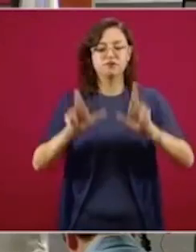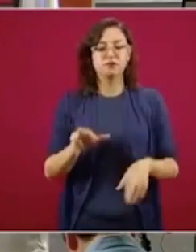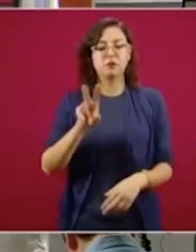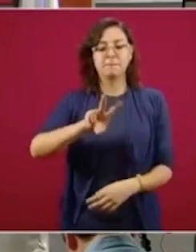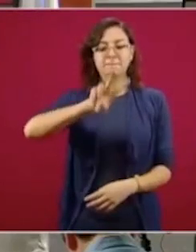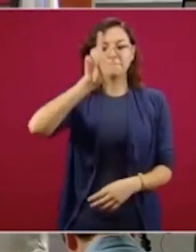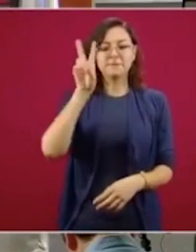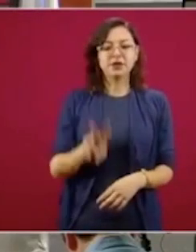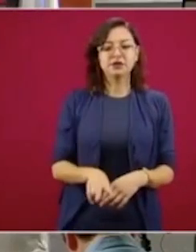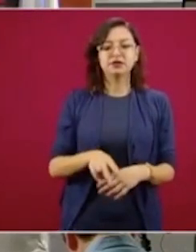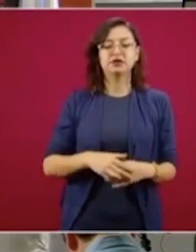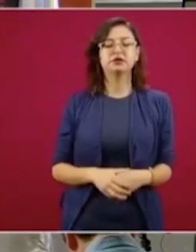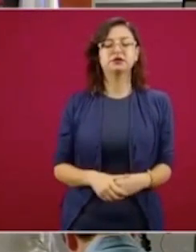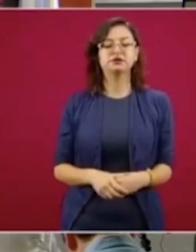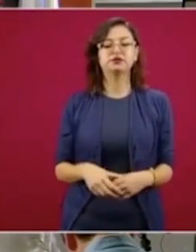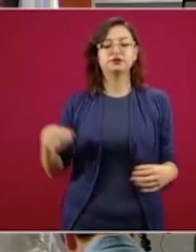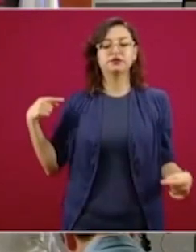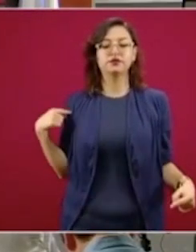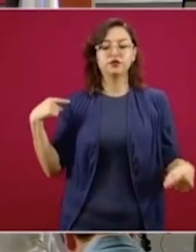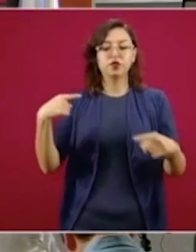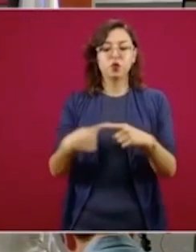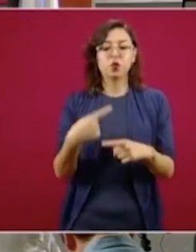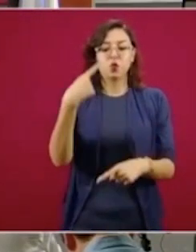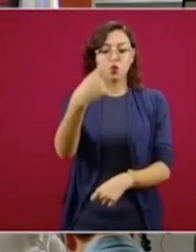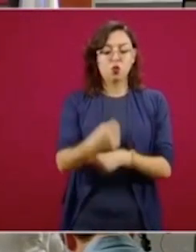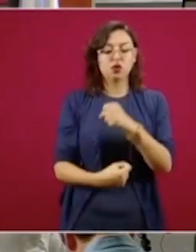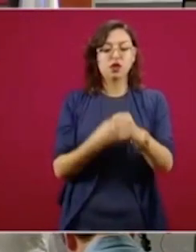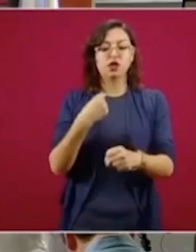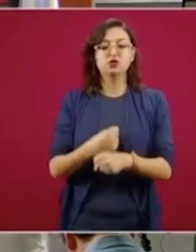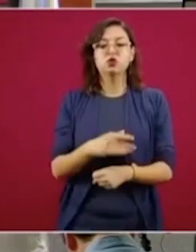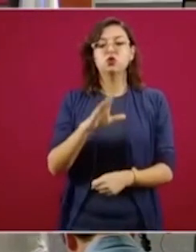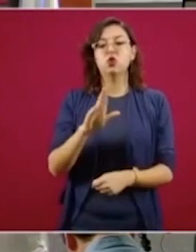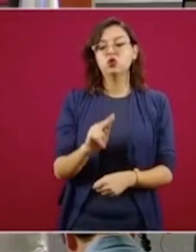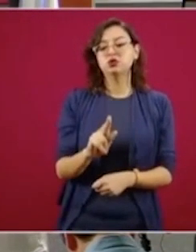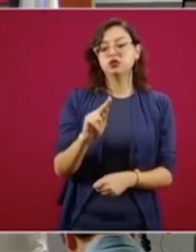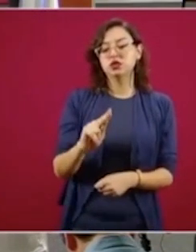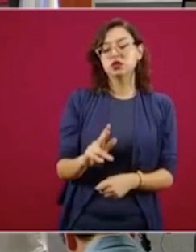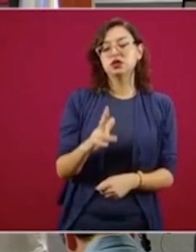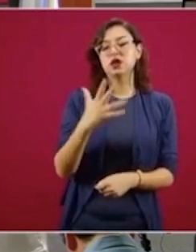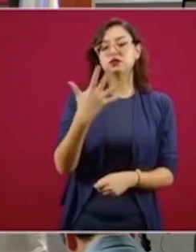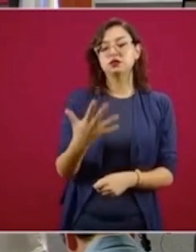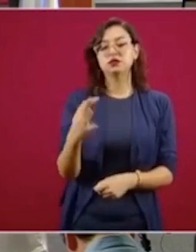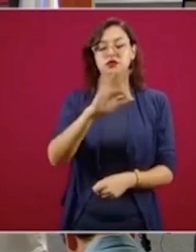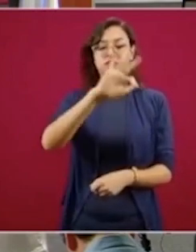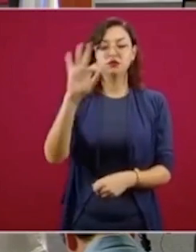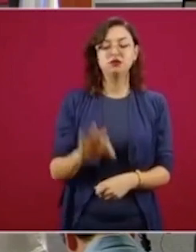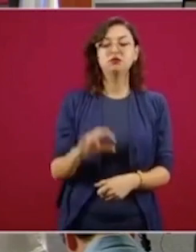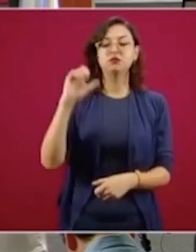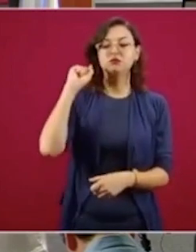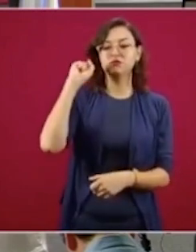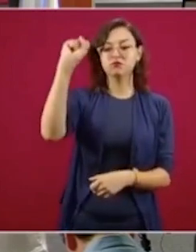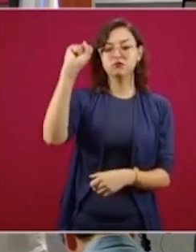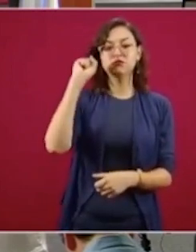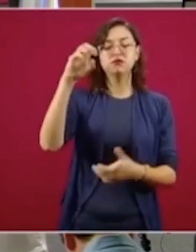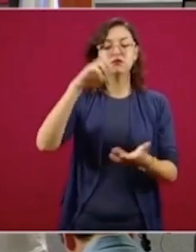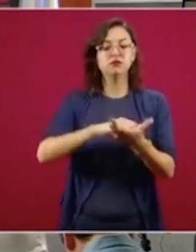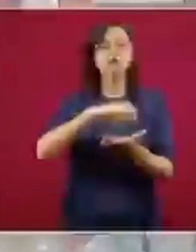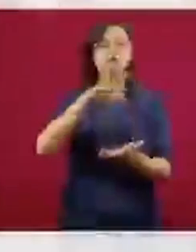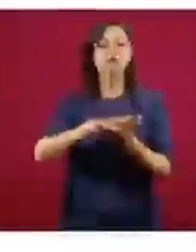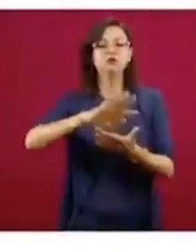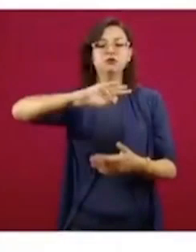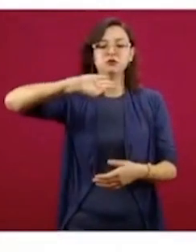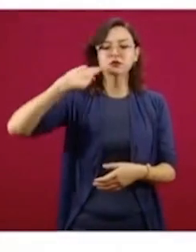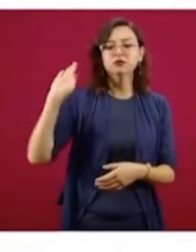A un año de la reforma laboral, más del 85 por ciento de los sindicatos con registros federales